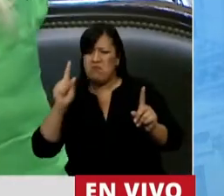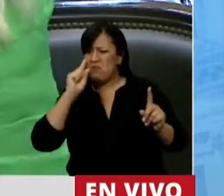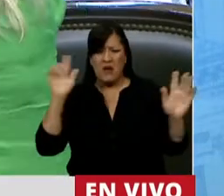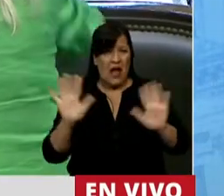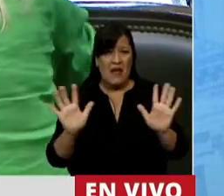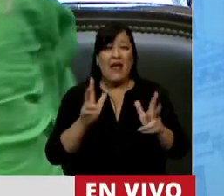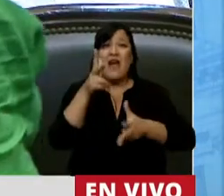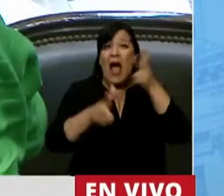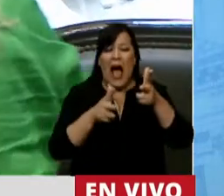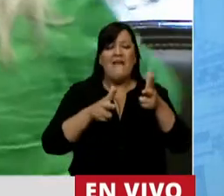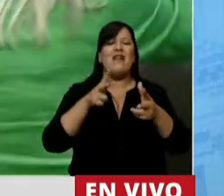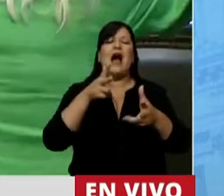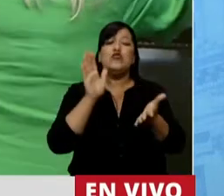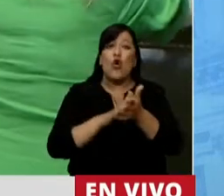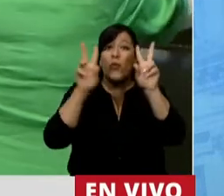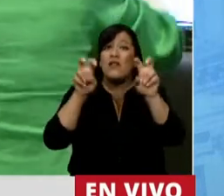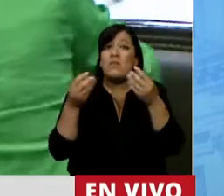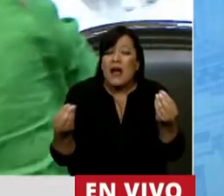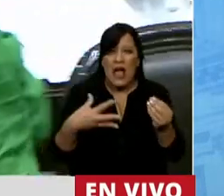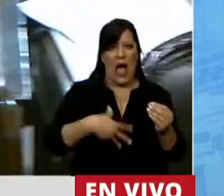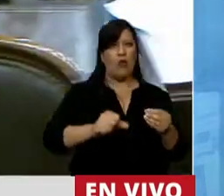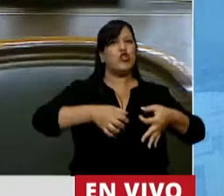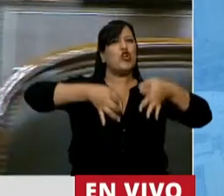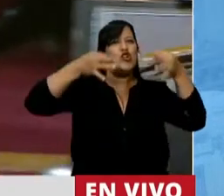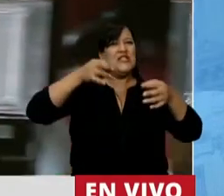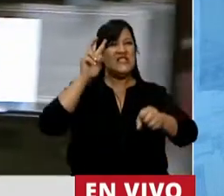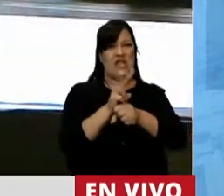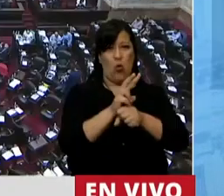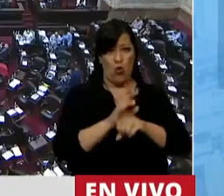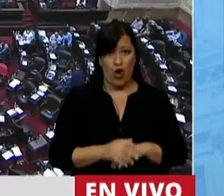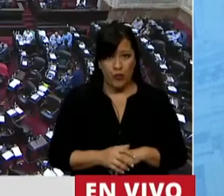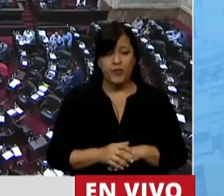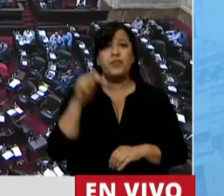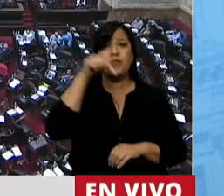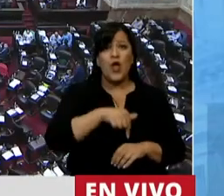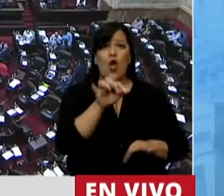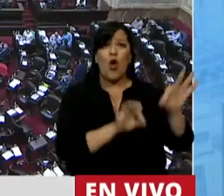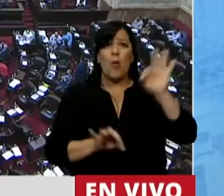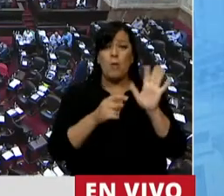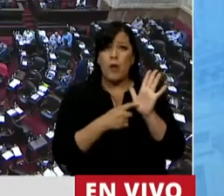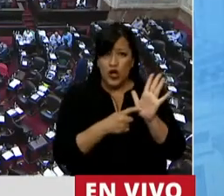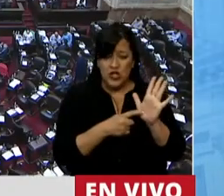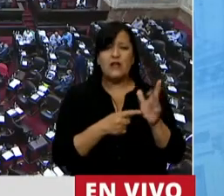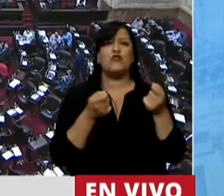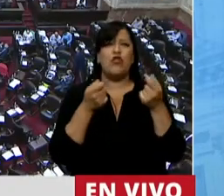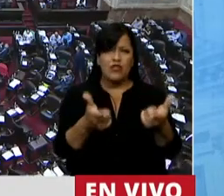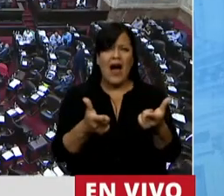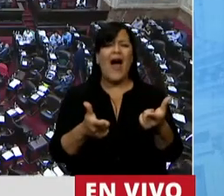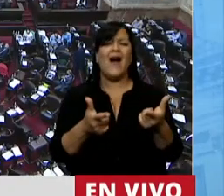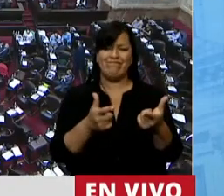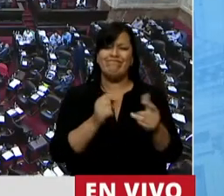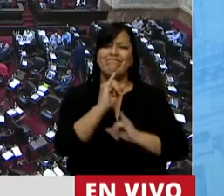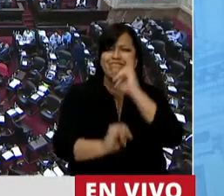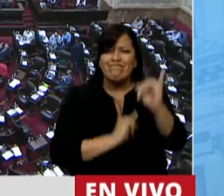es de aborto seguro. Este es un proyecto que pone claramente de que se